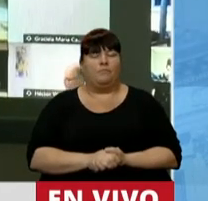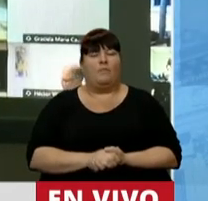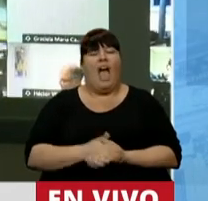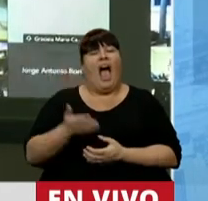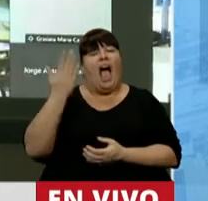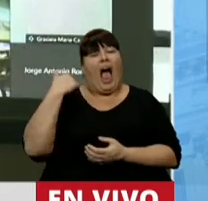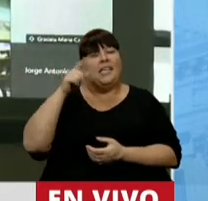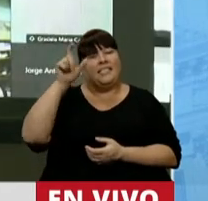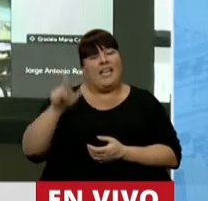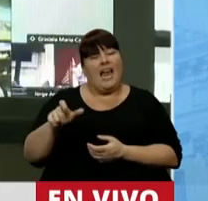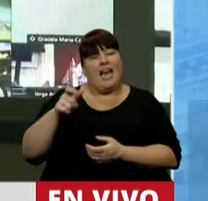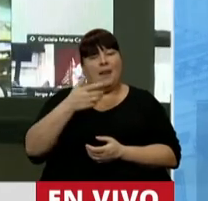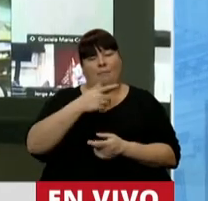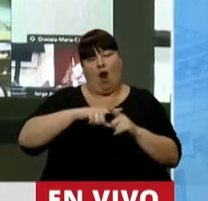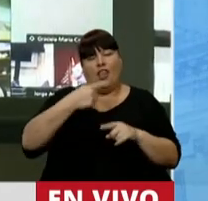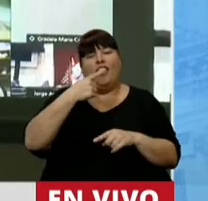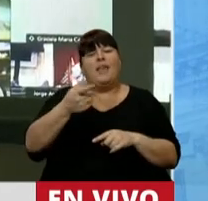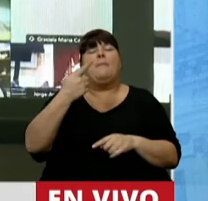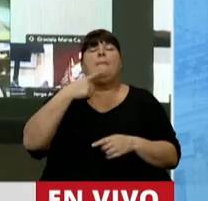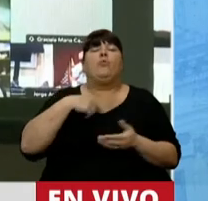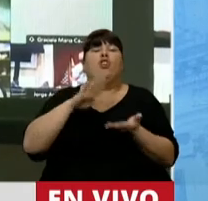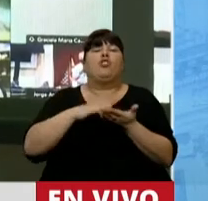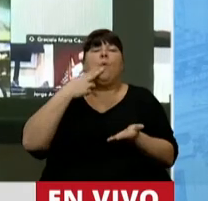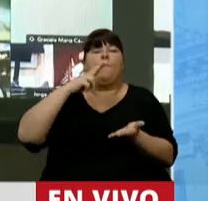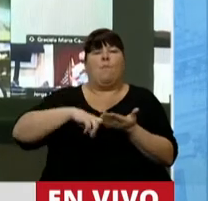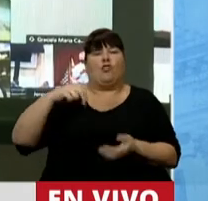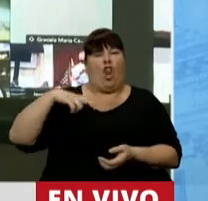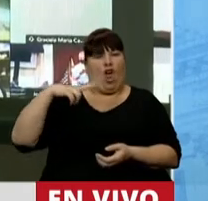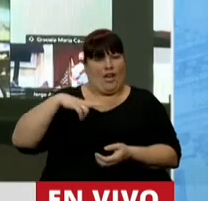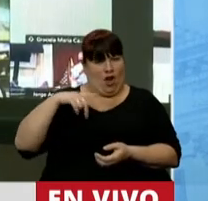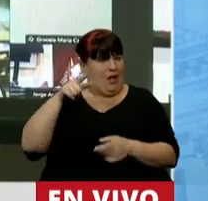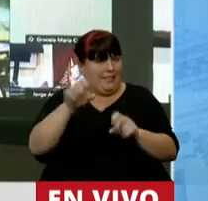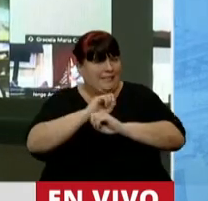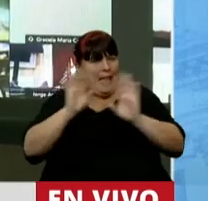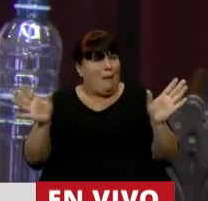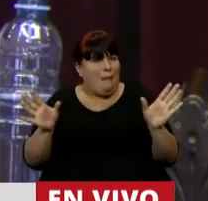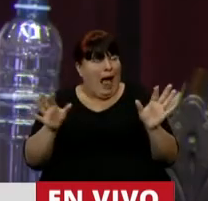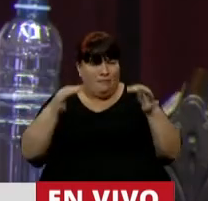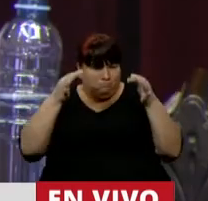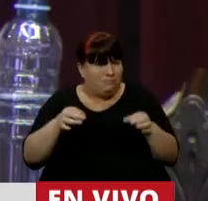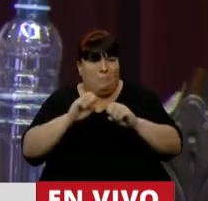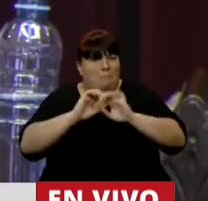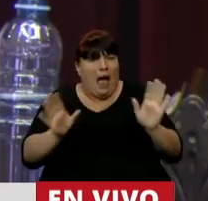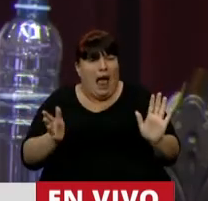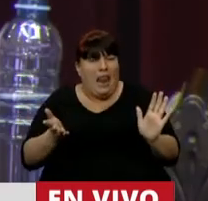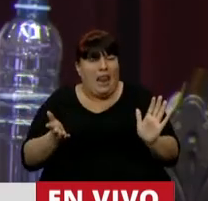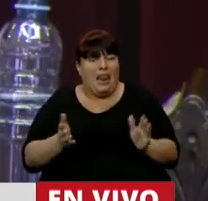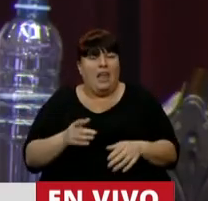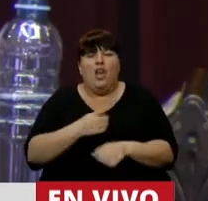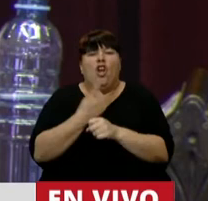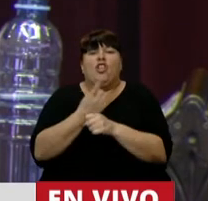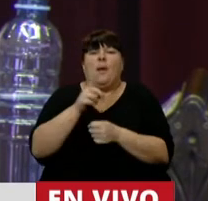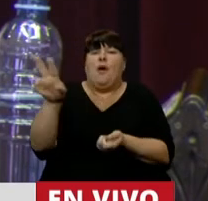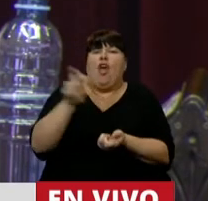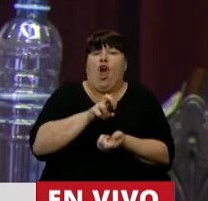Decía ayer un dirigente, hoy me preguntaron sobre el dispuesto a la riqueza, esto está mal, está técnicamente mal, no